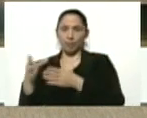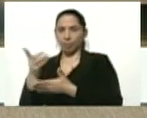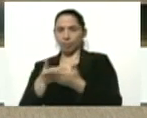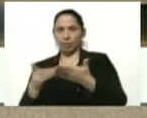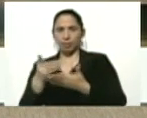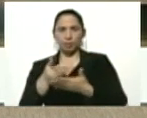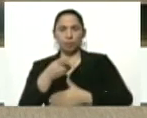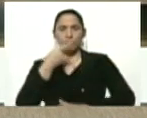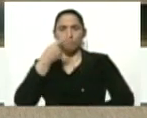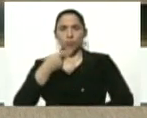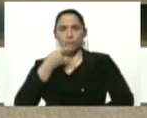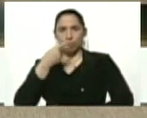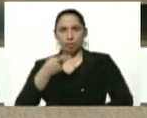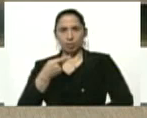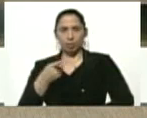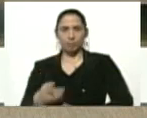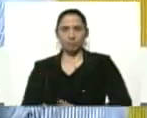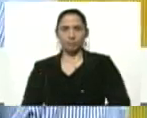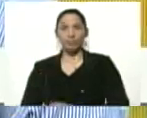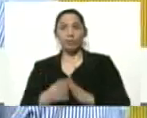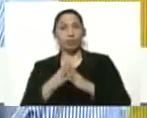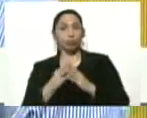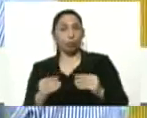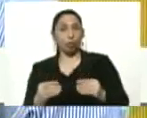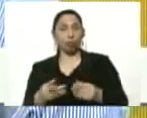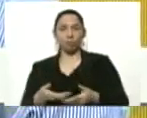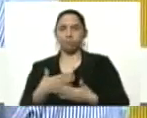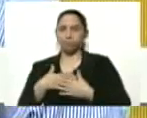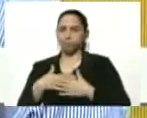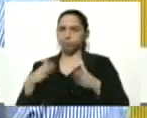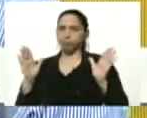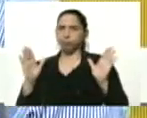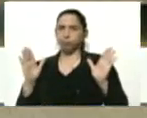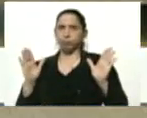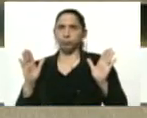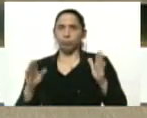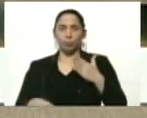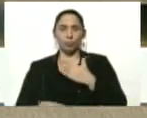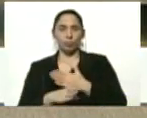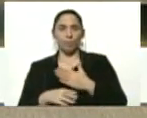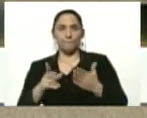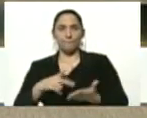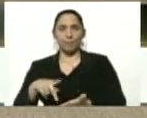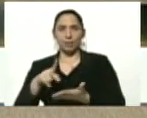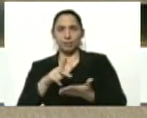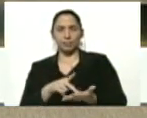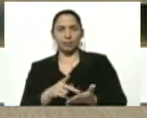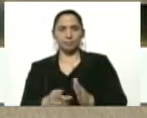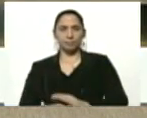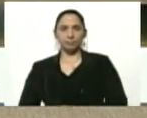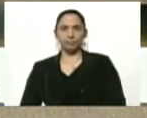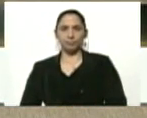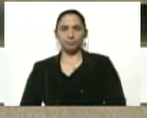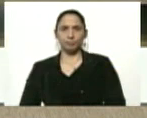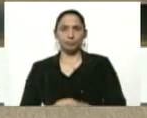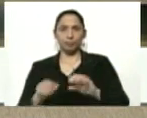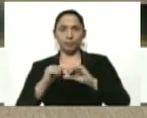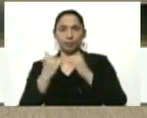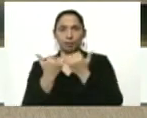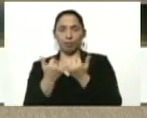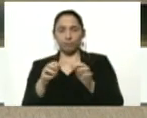políticas. Así que todos con disposición y van a participar directamente de esta sala